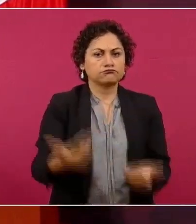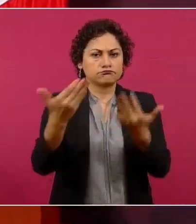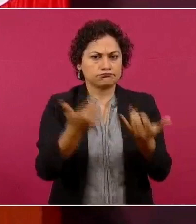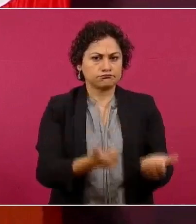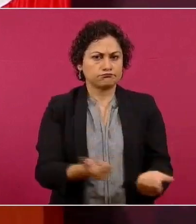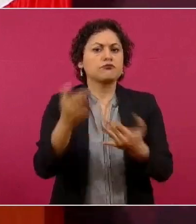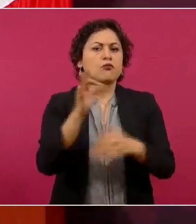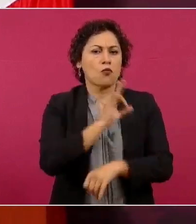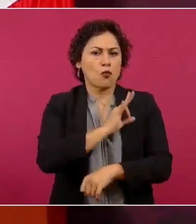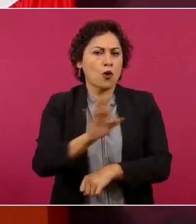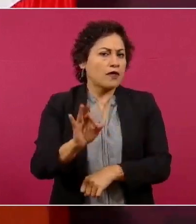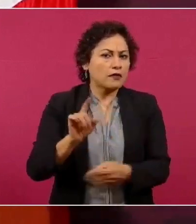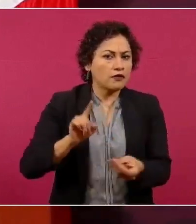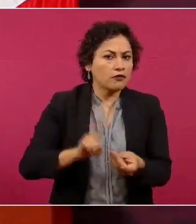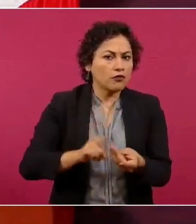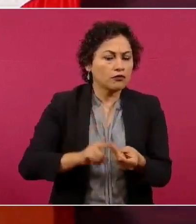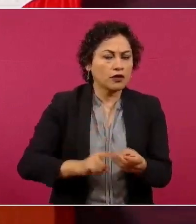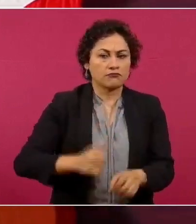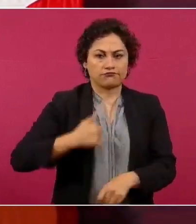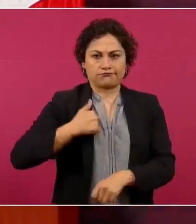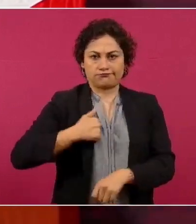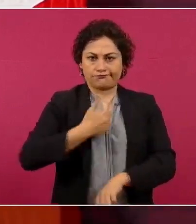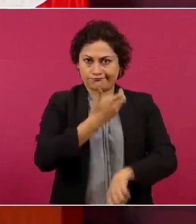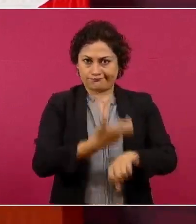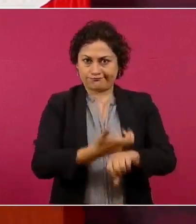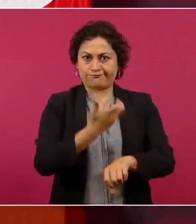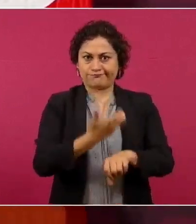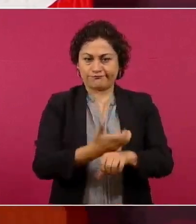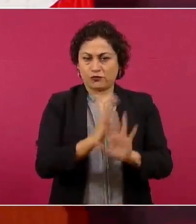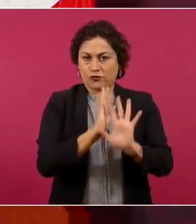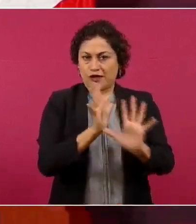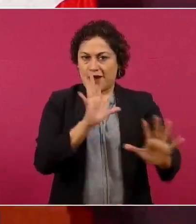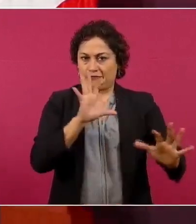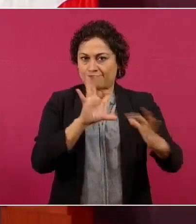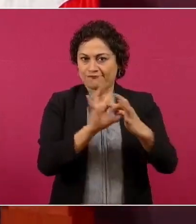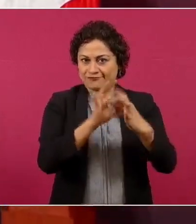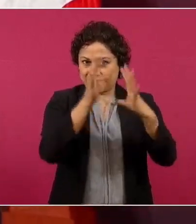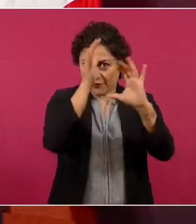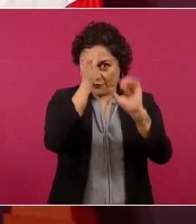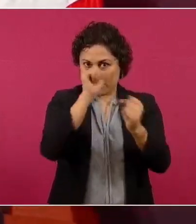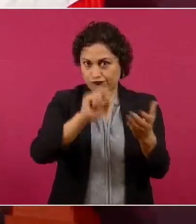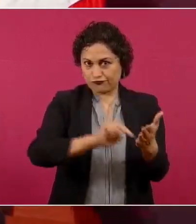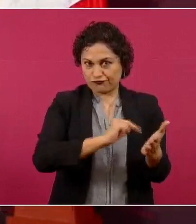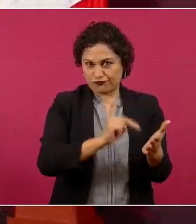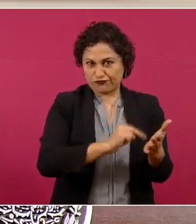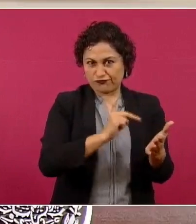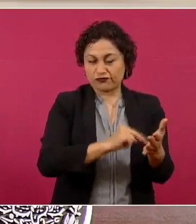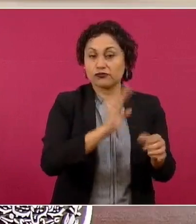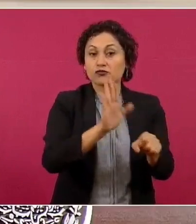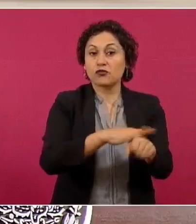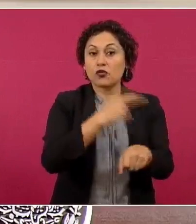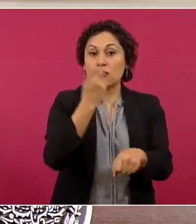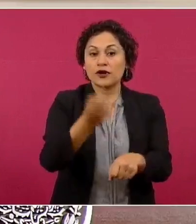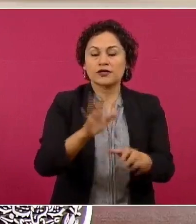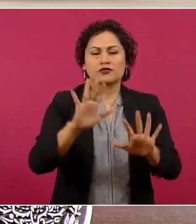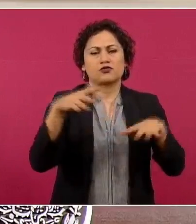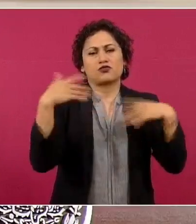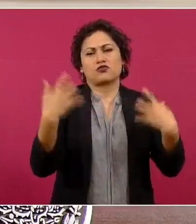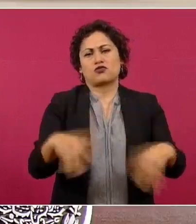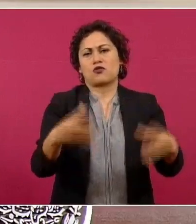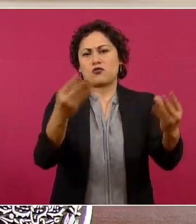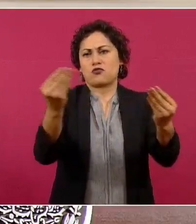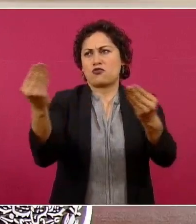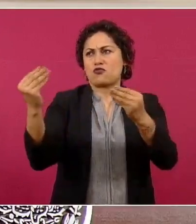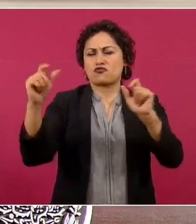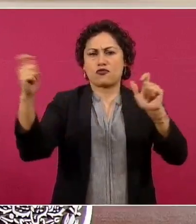social. Por eso están llegando muchas inversiones y